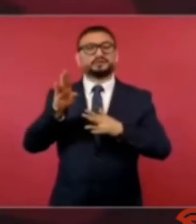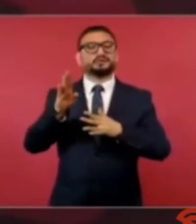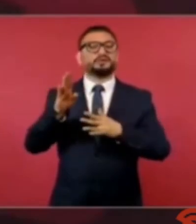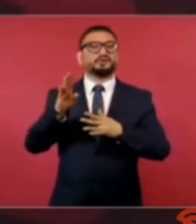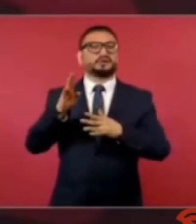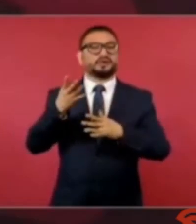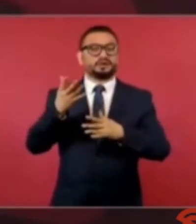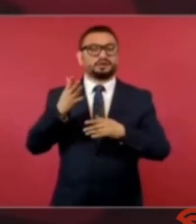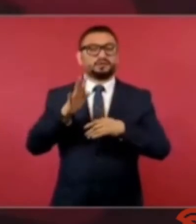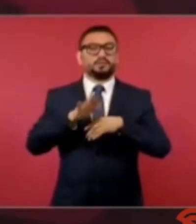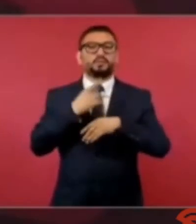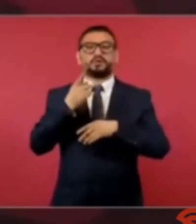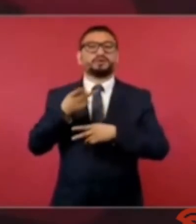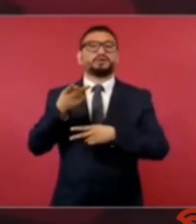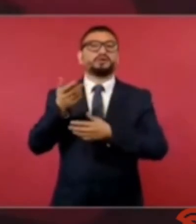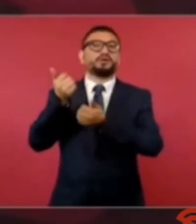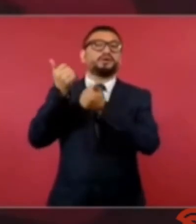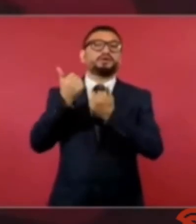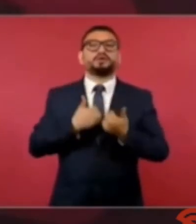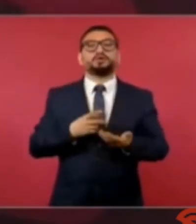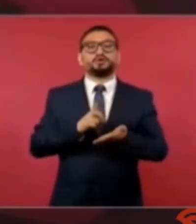llevan droga